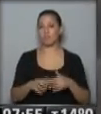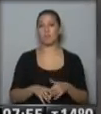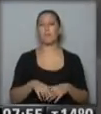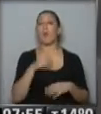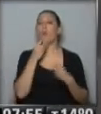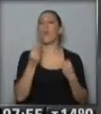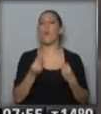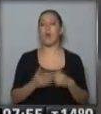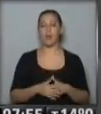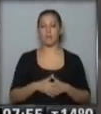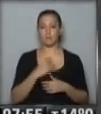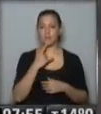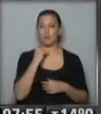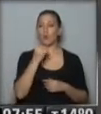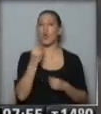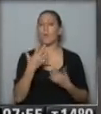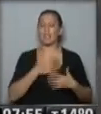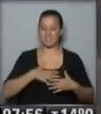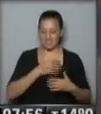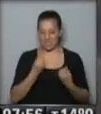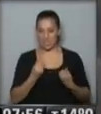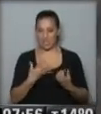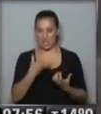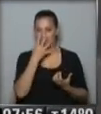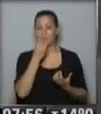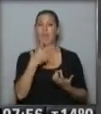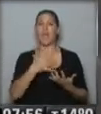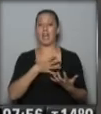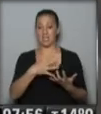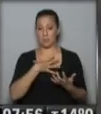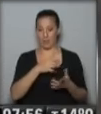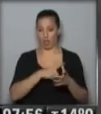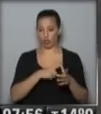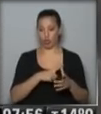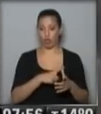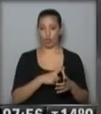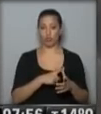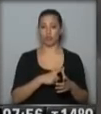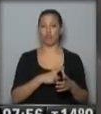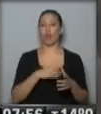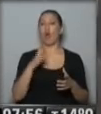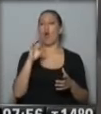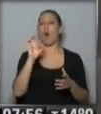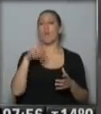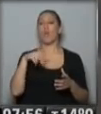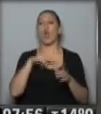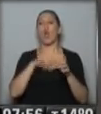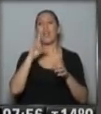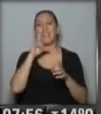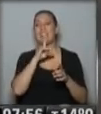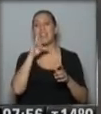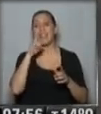Pueden ser muy variables desde síntomas que son respiratorios como bronquitis a repetición,